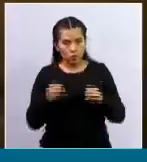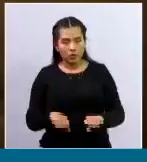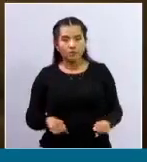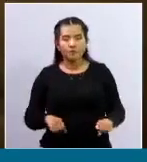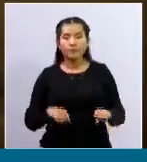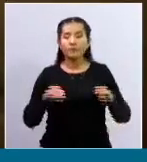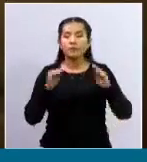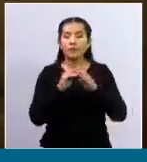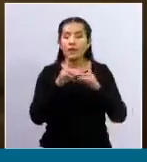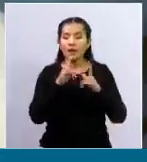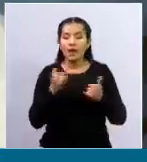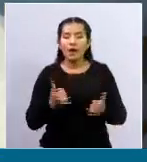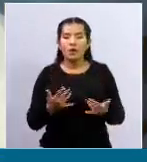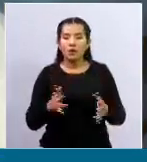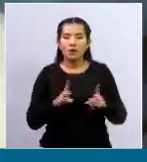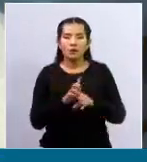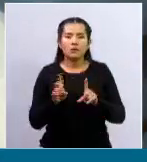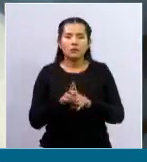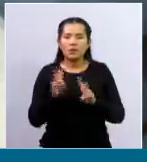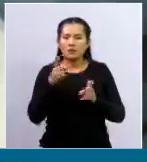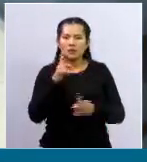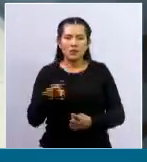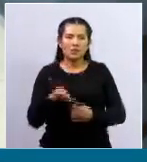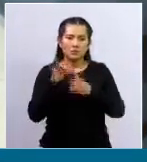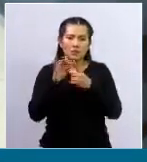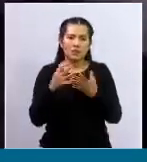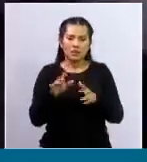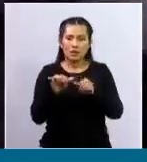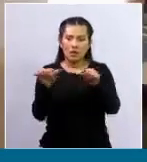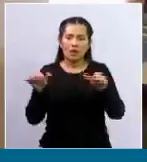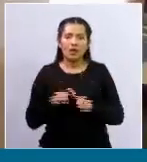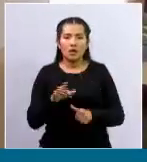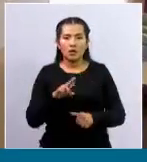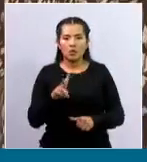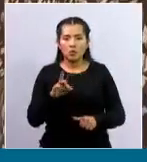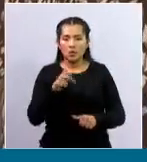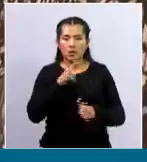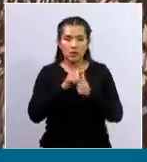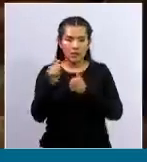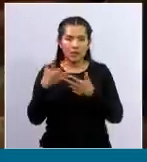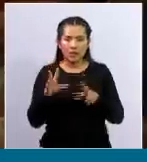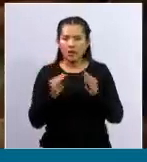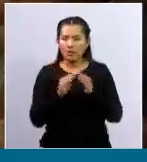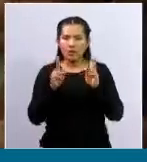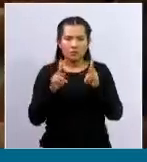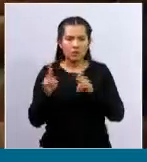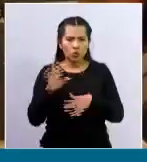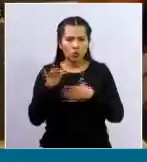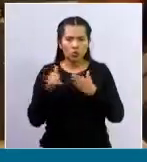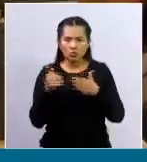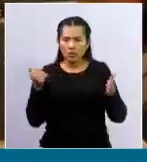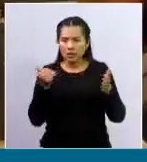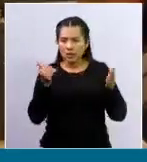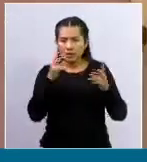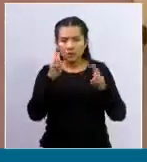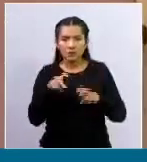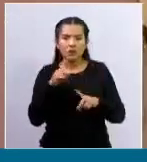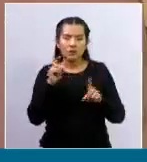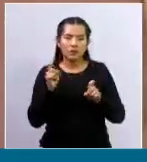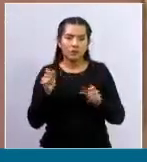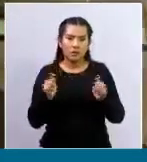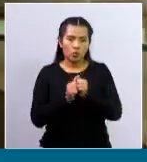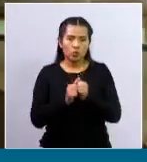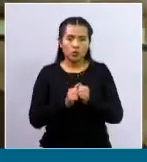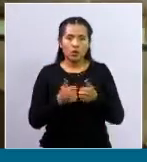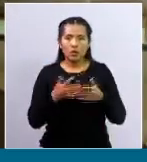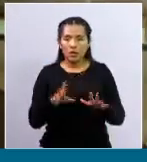qué sé yo, especialmente en las áreas rurales, se apersonaba en la oficina más cercana, obviamente lo va a poder